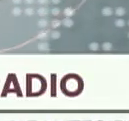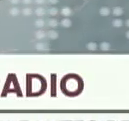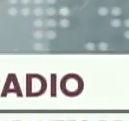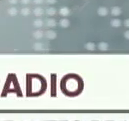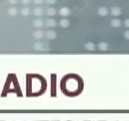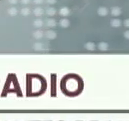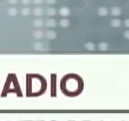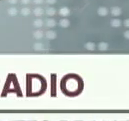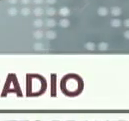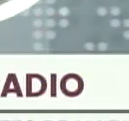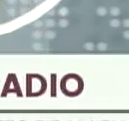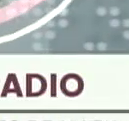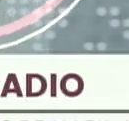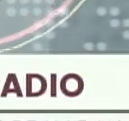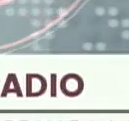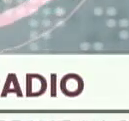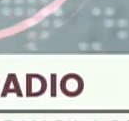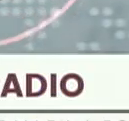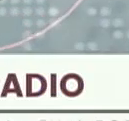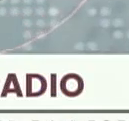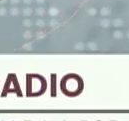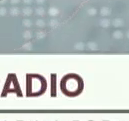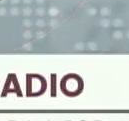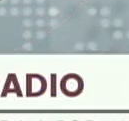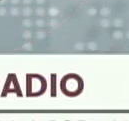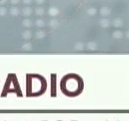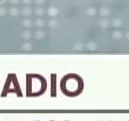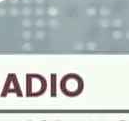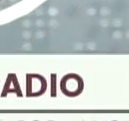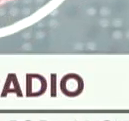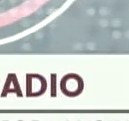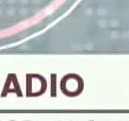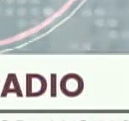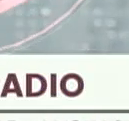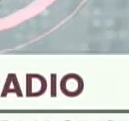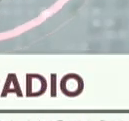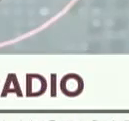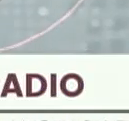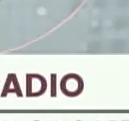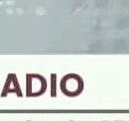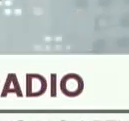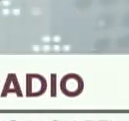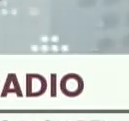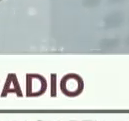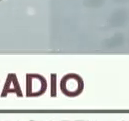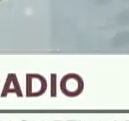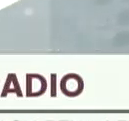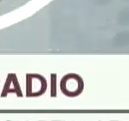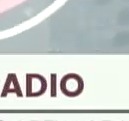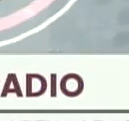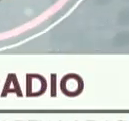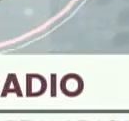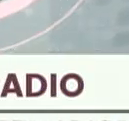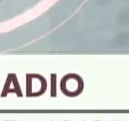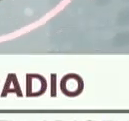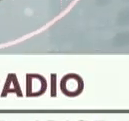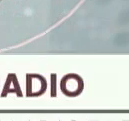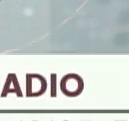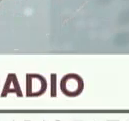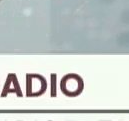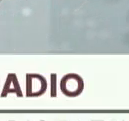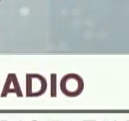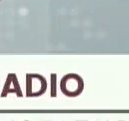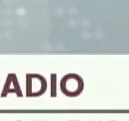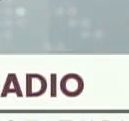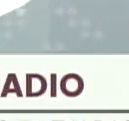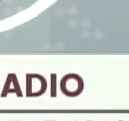informarnos y comunicarnos con el pueblo. Una infraestructura suficiente para atender los